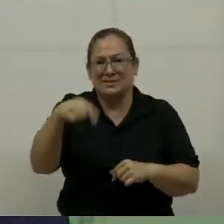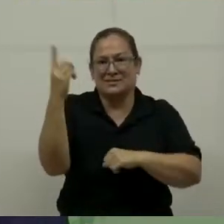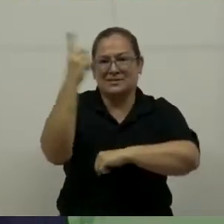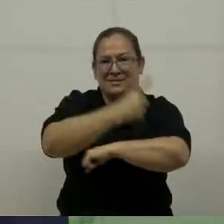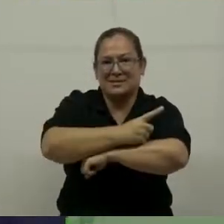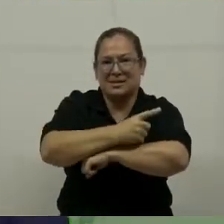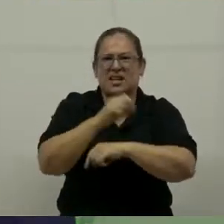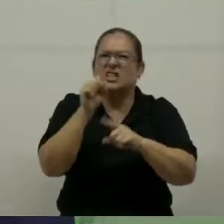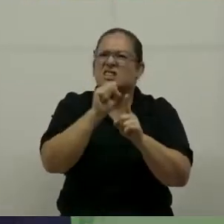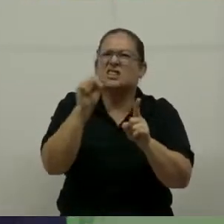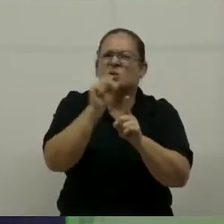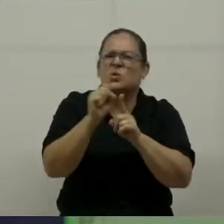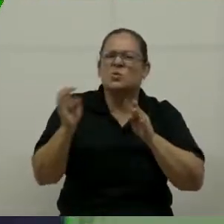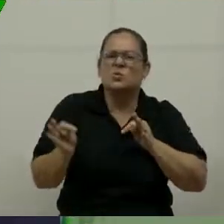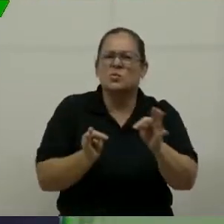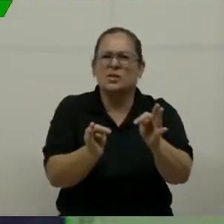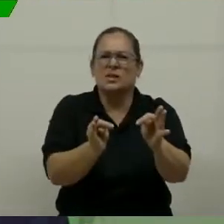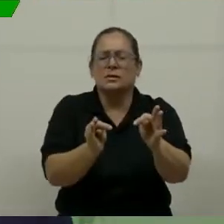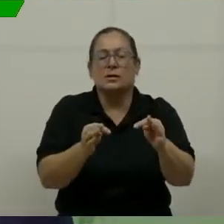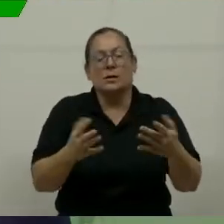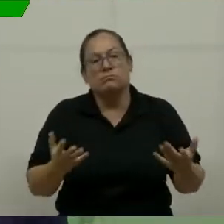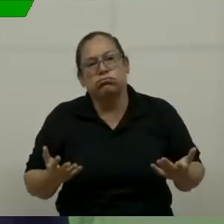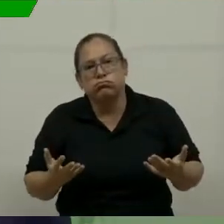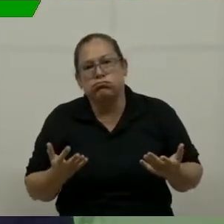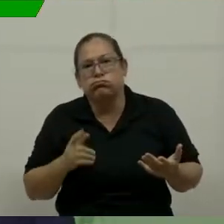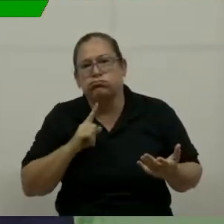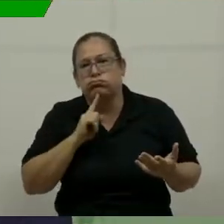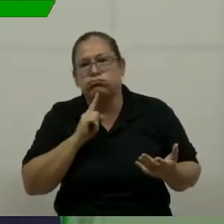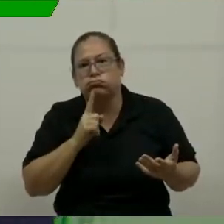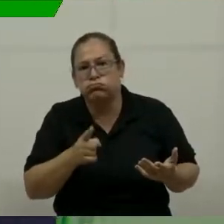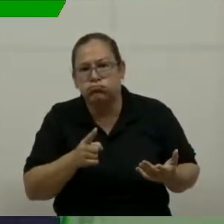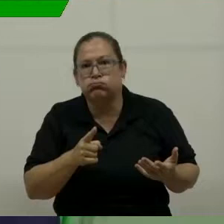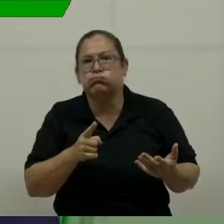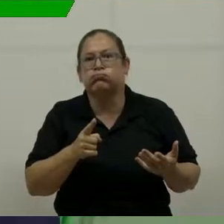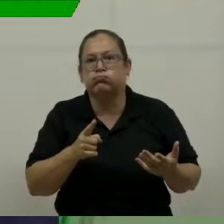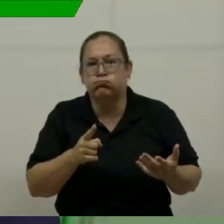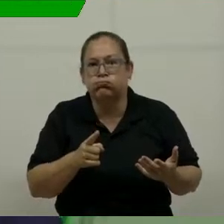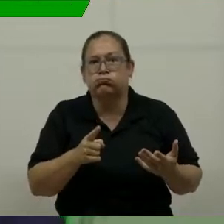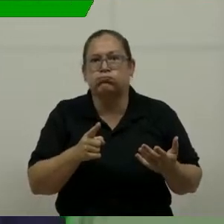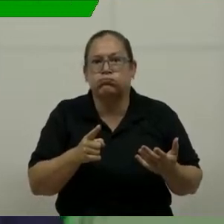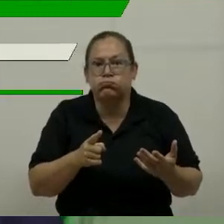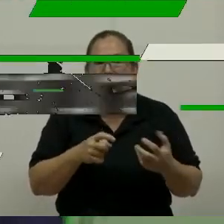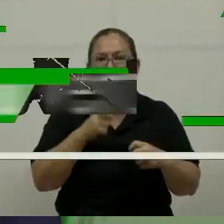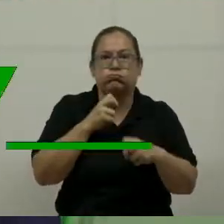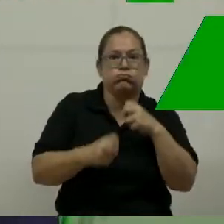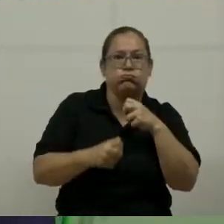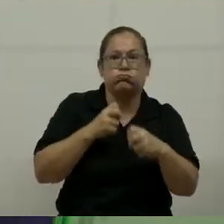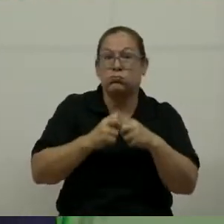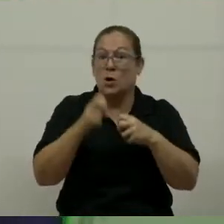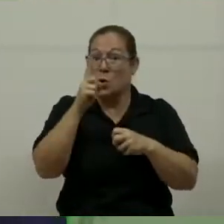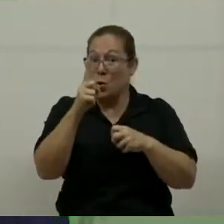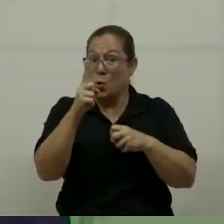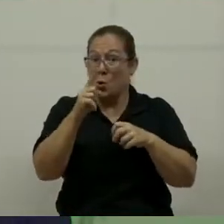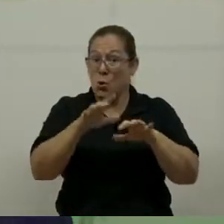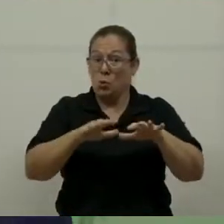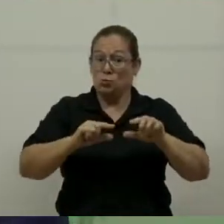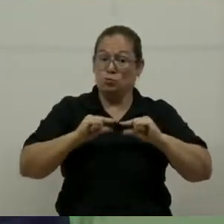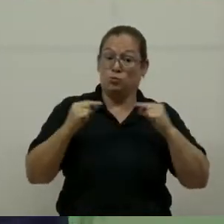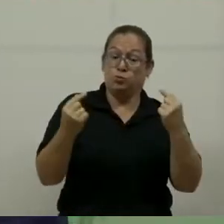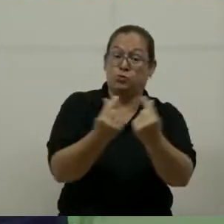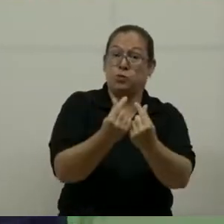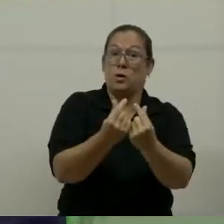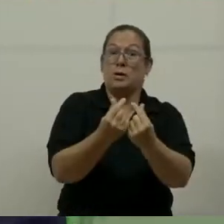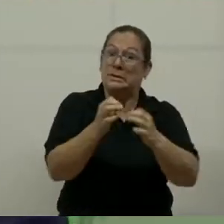La situación del turismo es realmente dramática, es uno de los sectores más importantes del país y que,